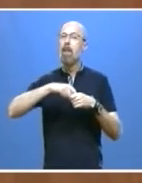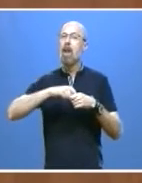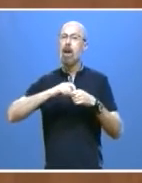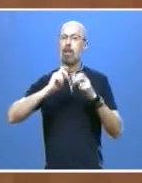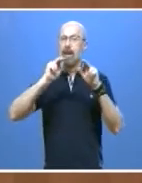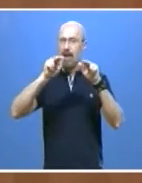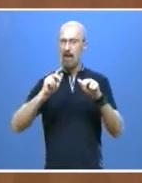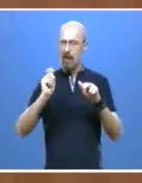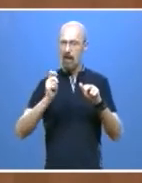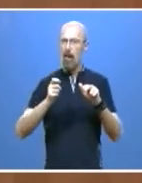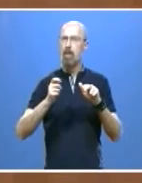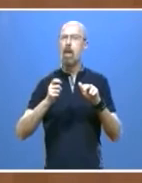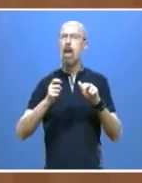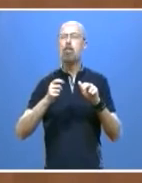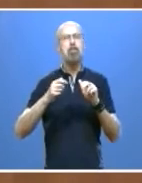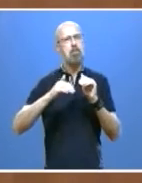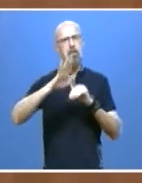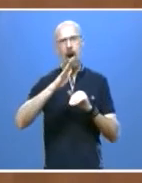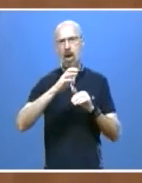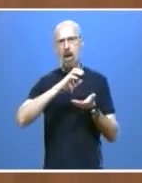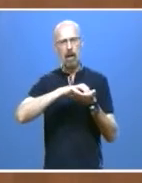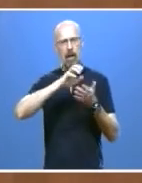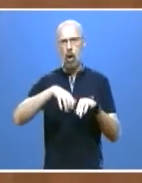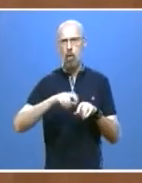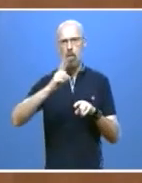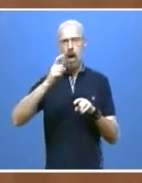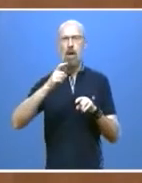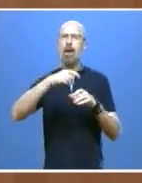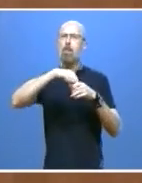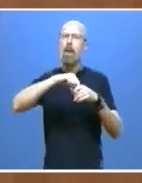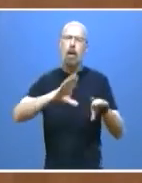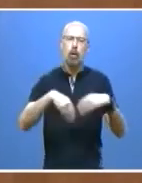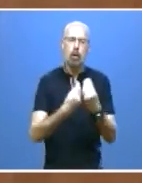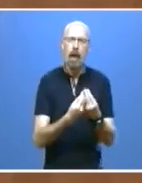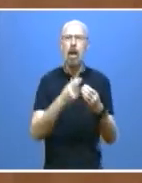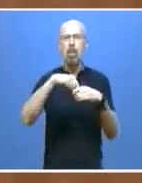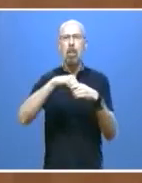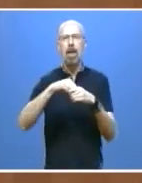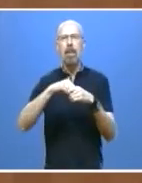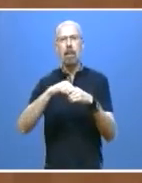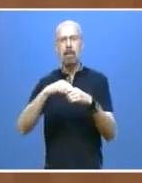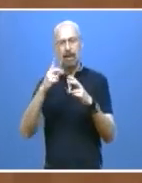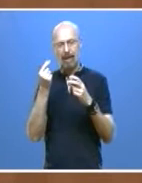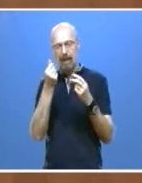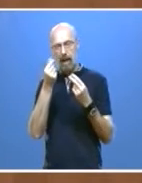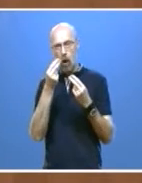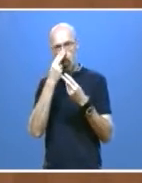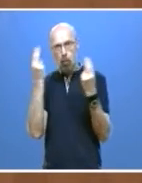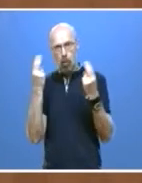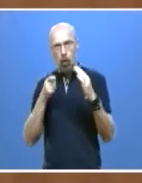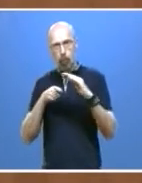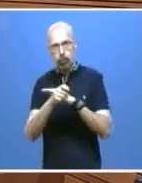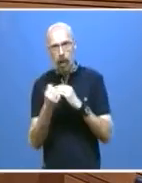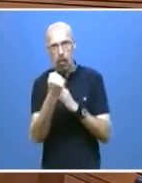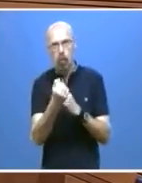mayores, con más plazas totales y con más plazas financiadas con fondos públicos. Y durante la pandemia